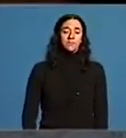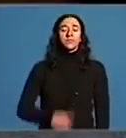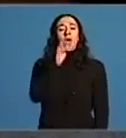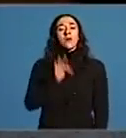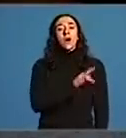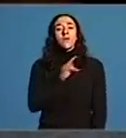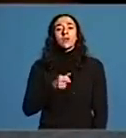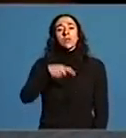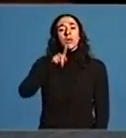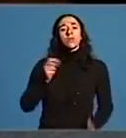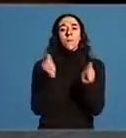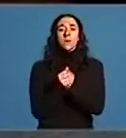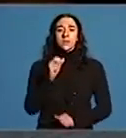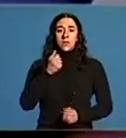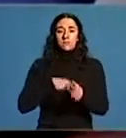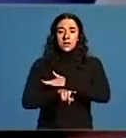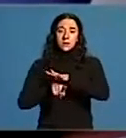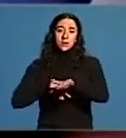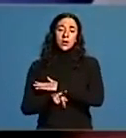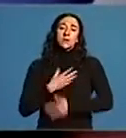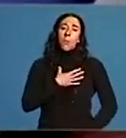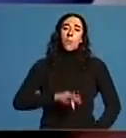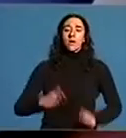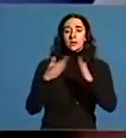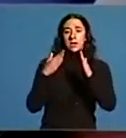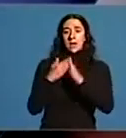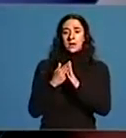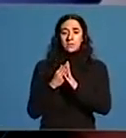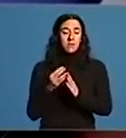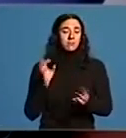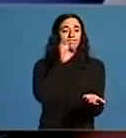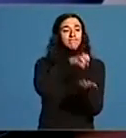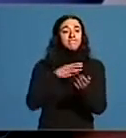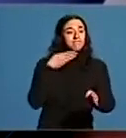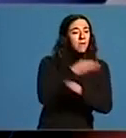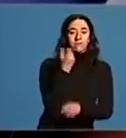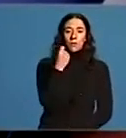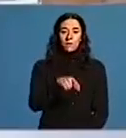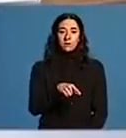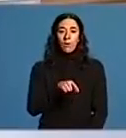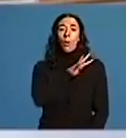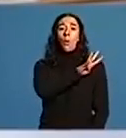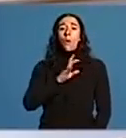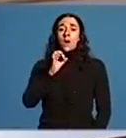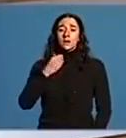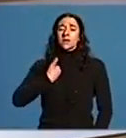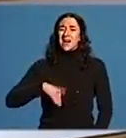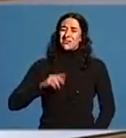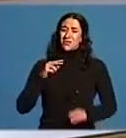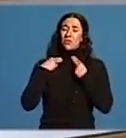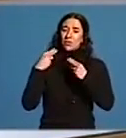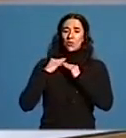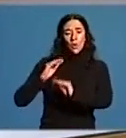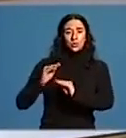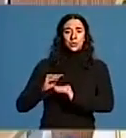total serán 120 trámites os que poderán faceros cidadáns sentir que desplazarse a tasa oficinas, como sucede agora. 40 deles son propios da Deputación e outros